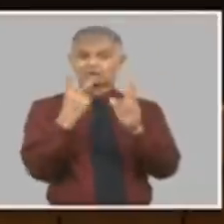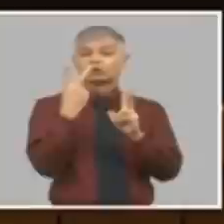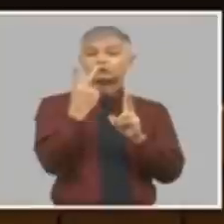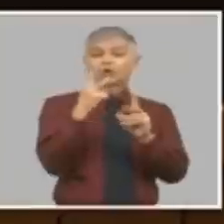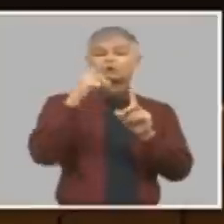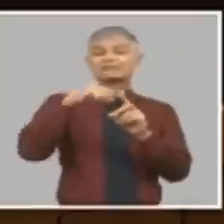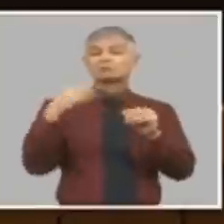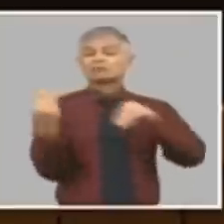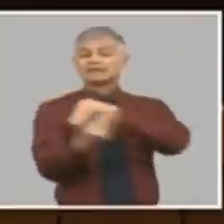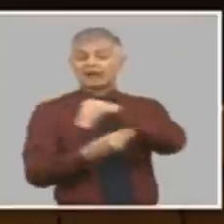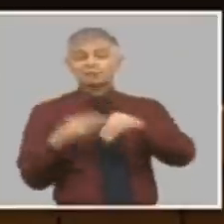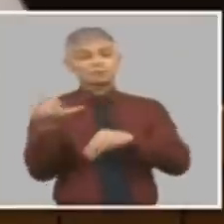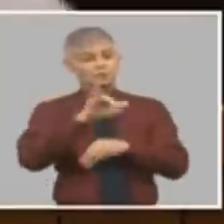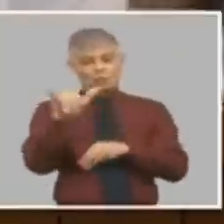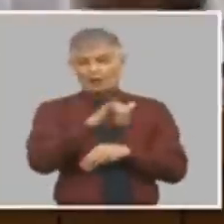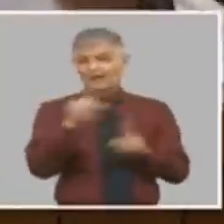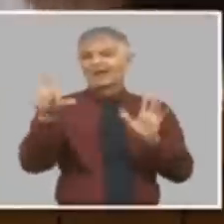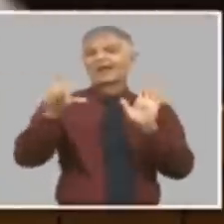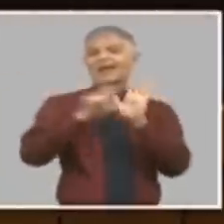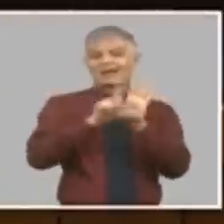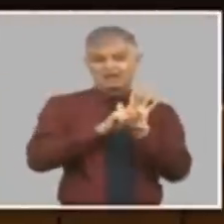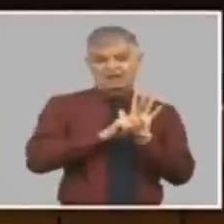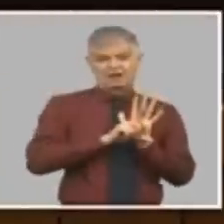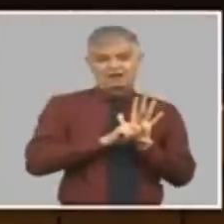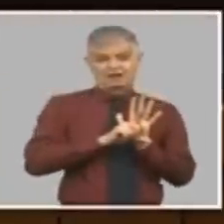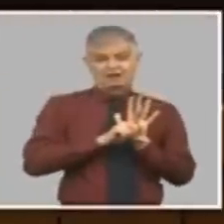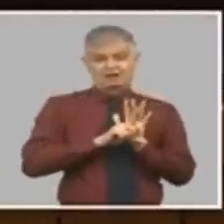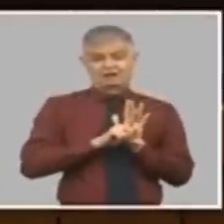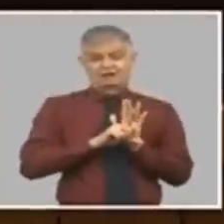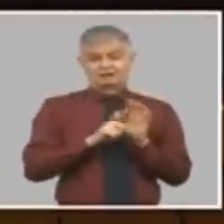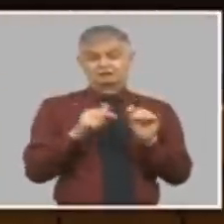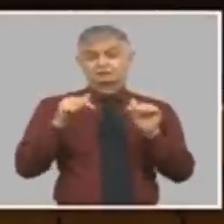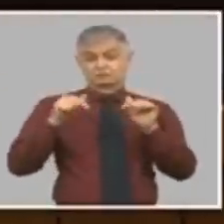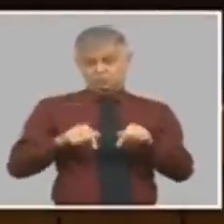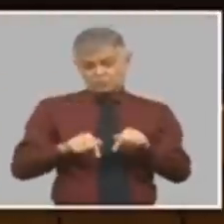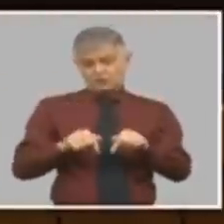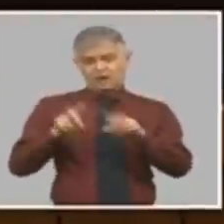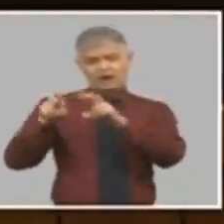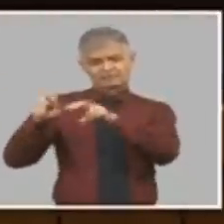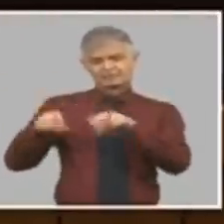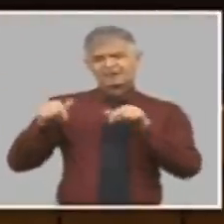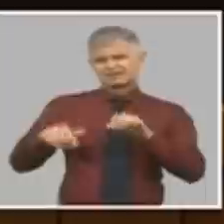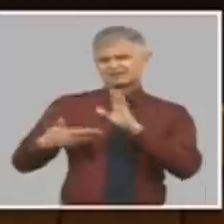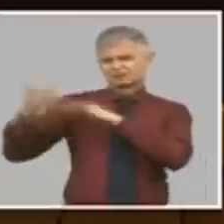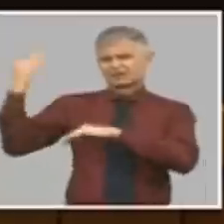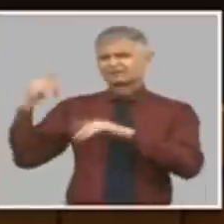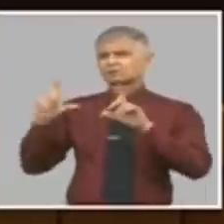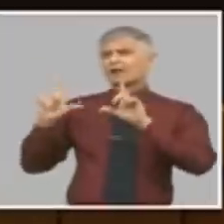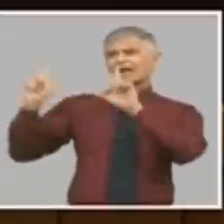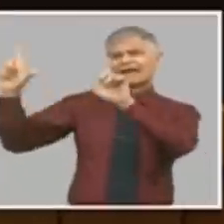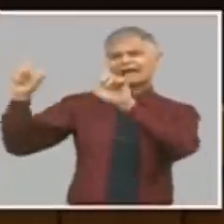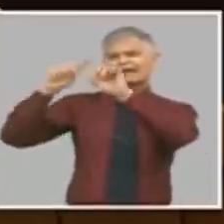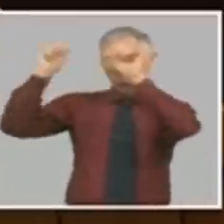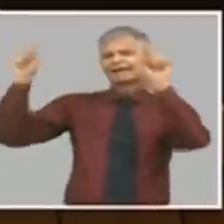hay un esquemita aquí que yo uso mucho creo que aquí en la asamblea lo he puesto más de una vez pero que me sirve